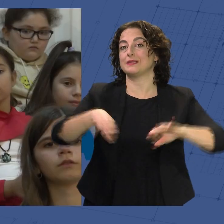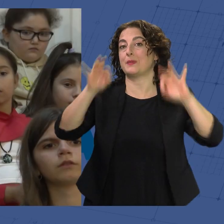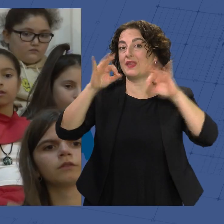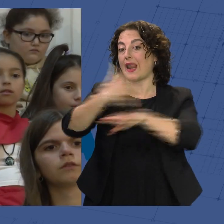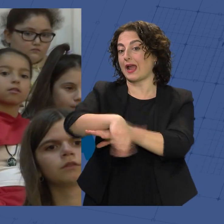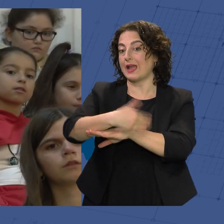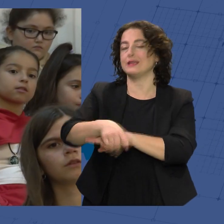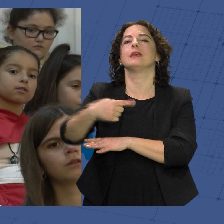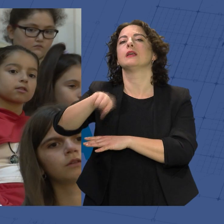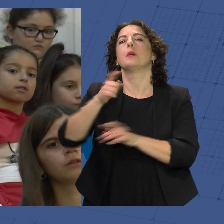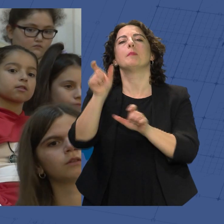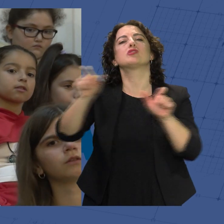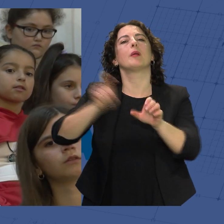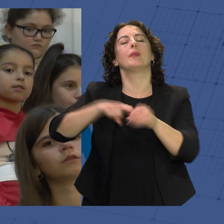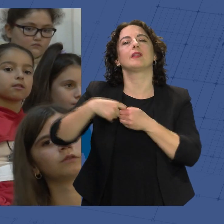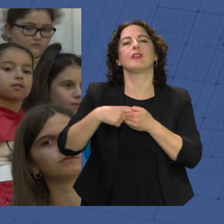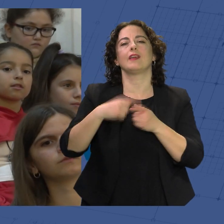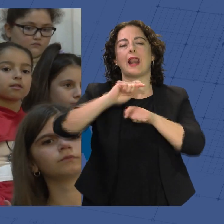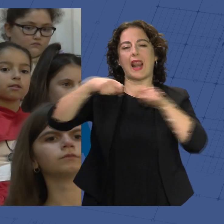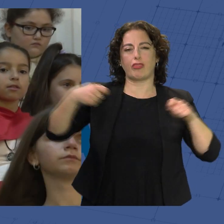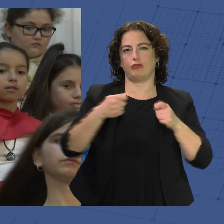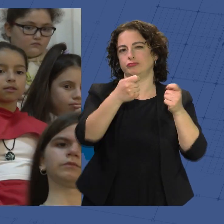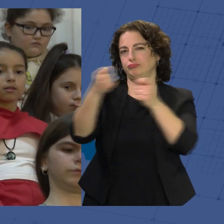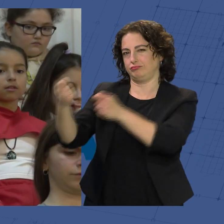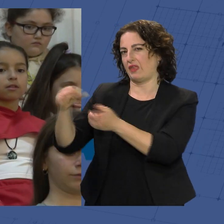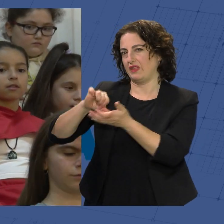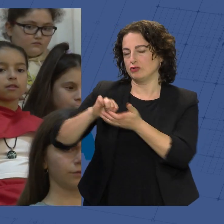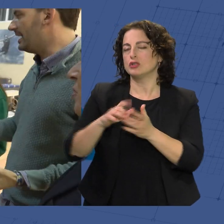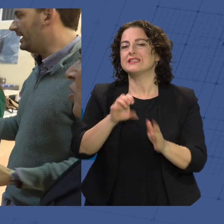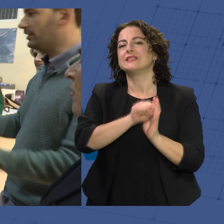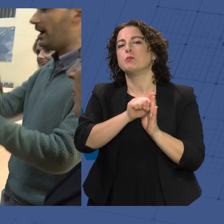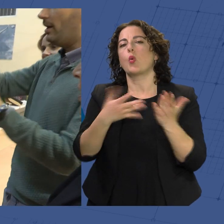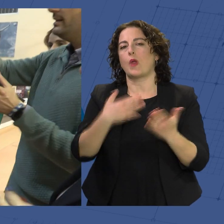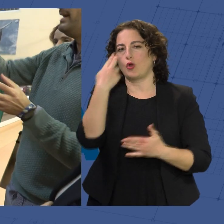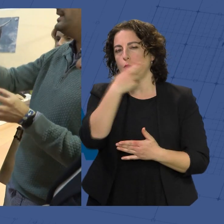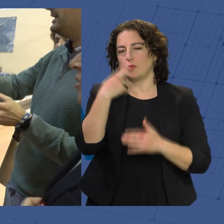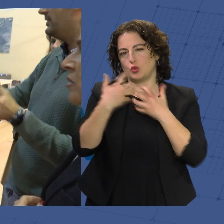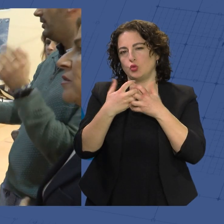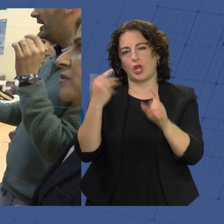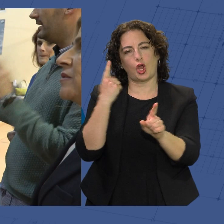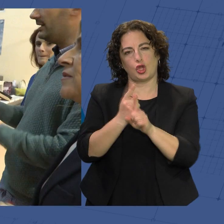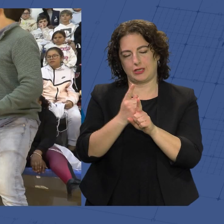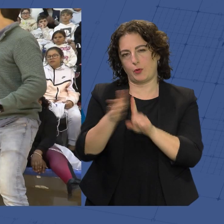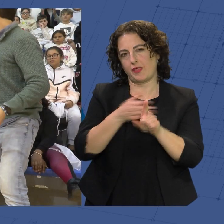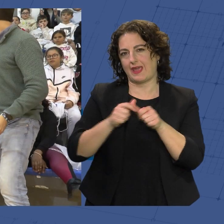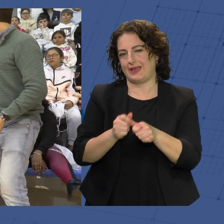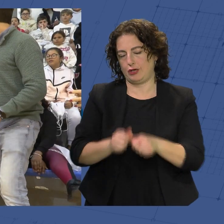de la ciudad, donde los participantes entregaron lazos por el centro de Almería, simbolizando su compromiso con la lucha contra la violencia de género.